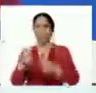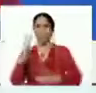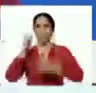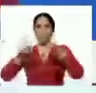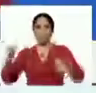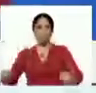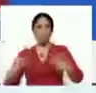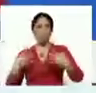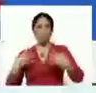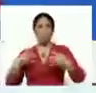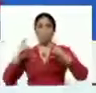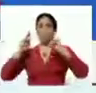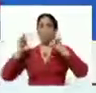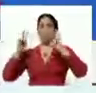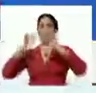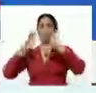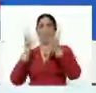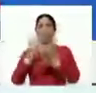titula en el mundo entero.